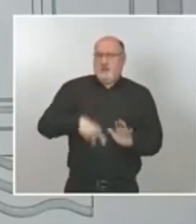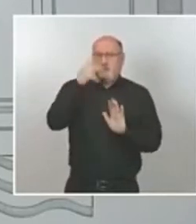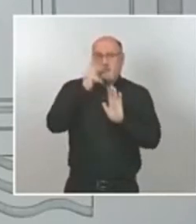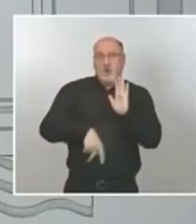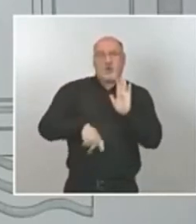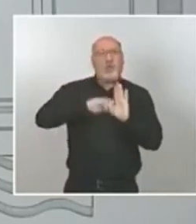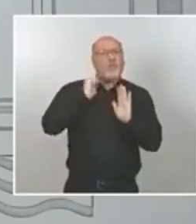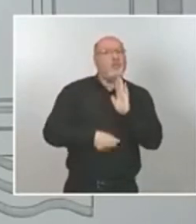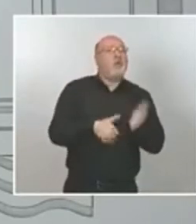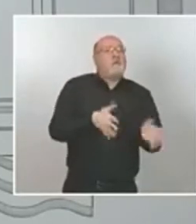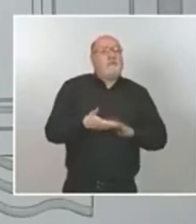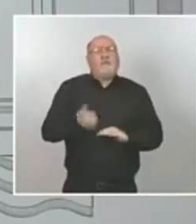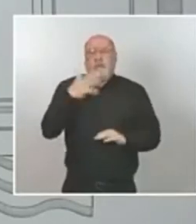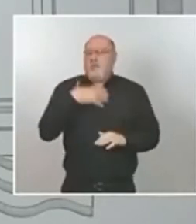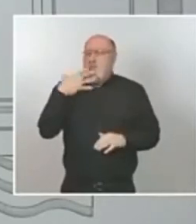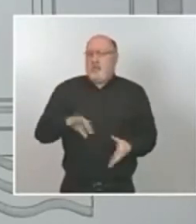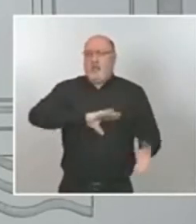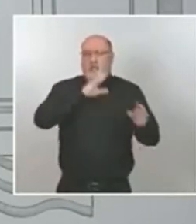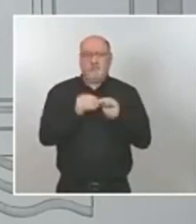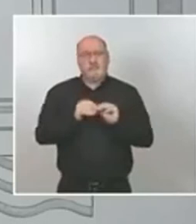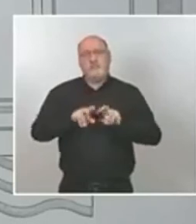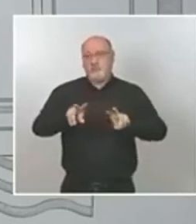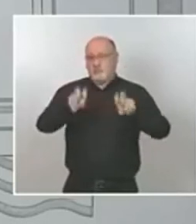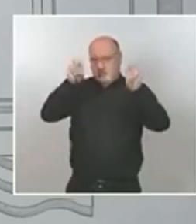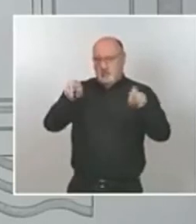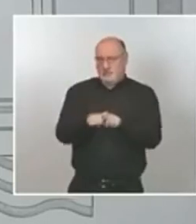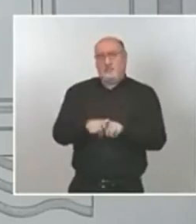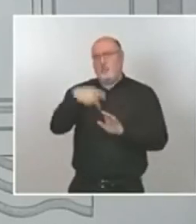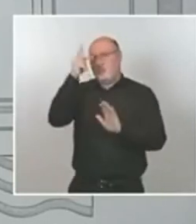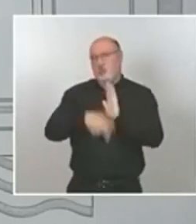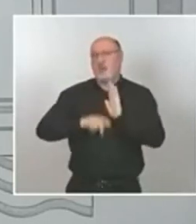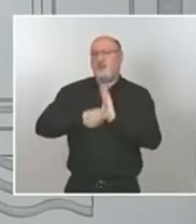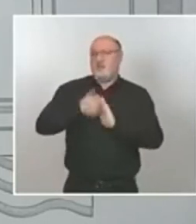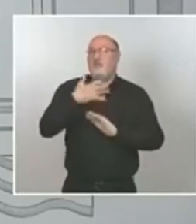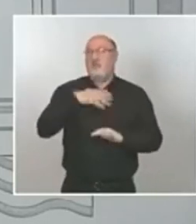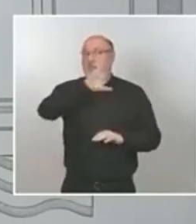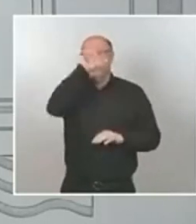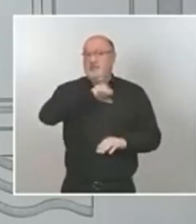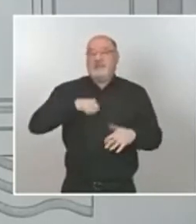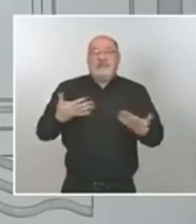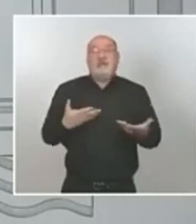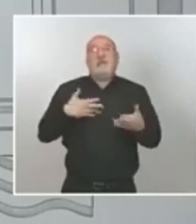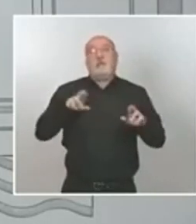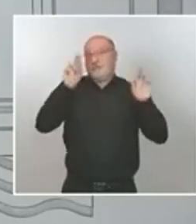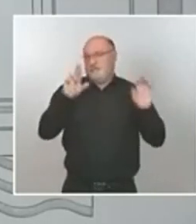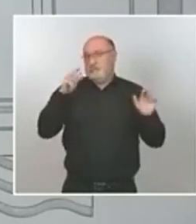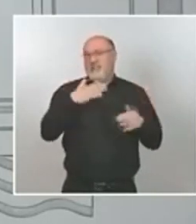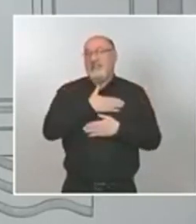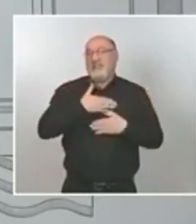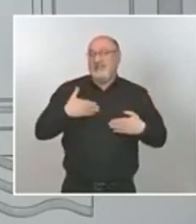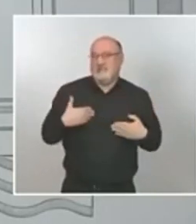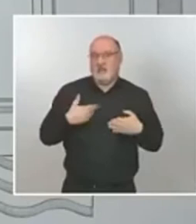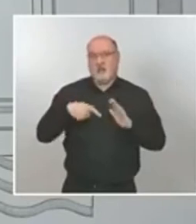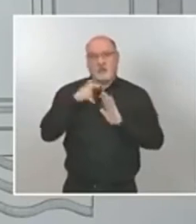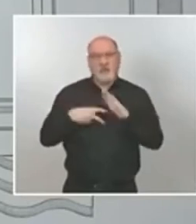estiman pueden adoptar otras medidas yo lo que espero y deseo es que no haya que adoptar nuevas medidas más restrictivas que esta